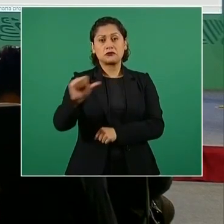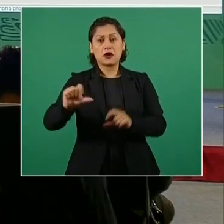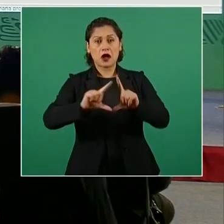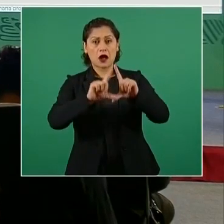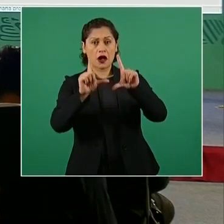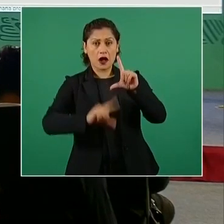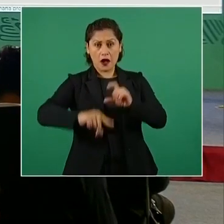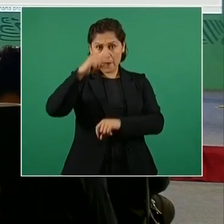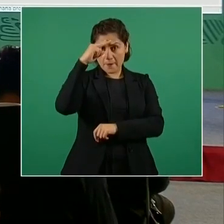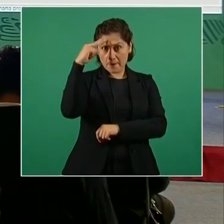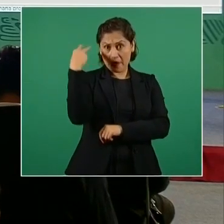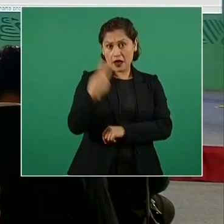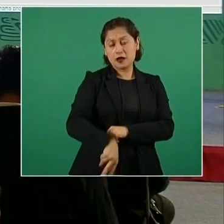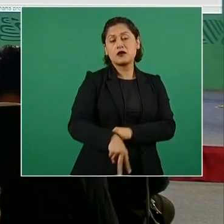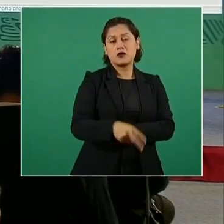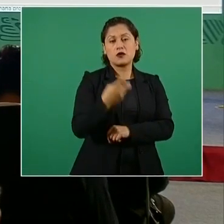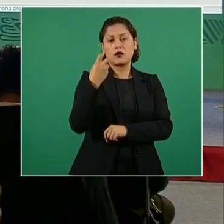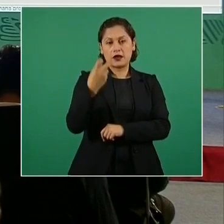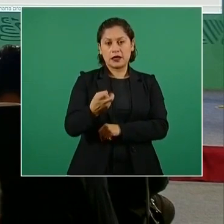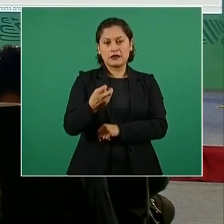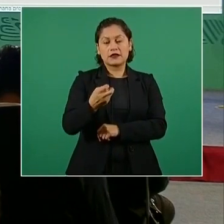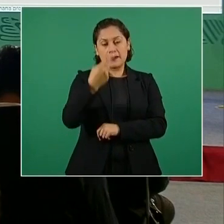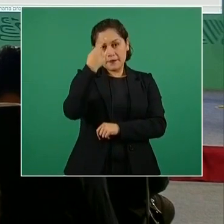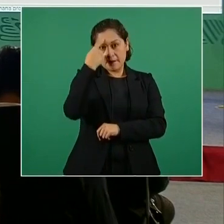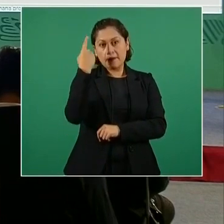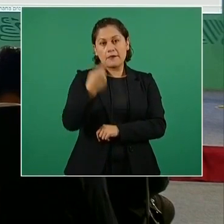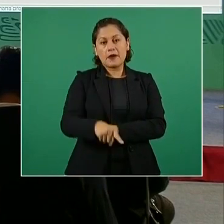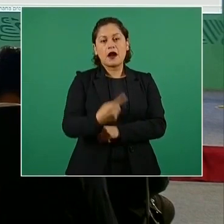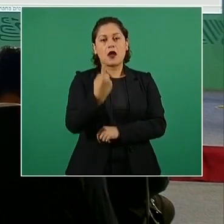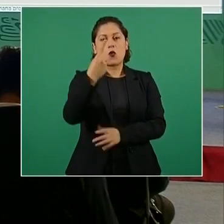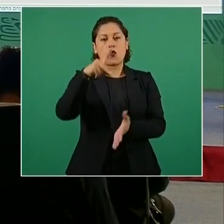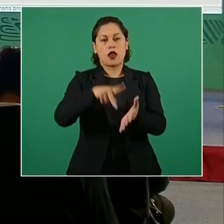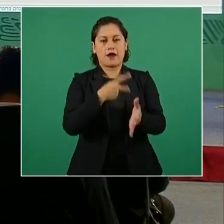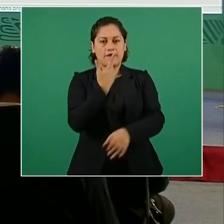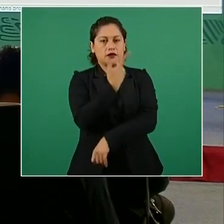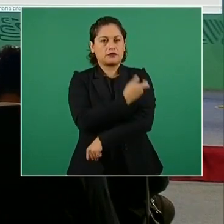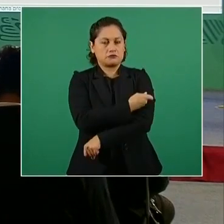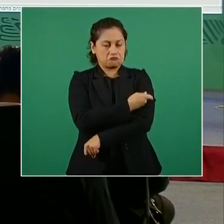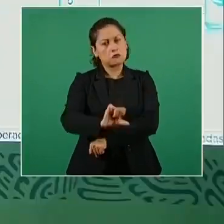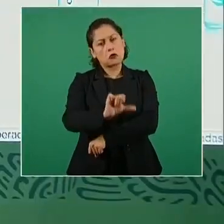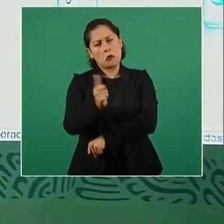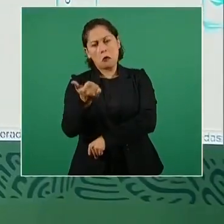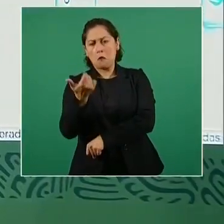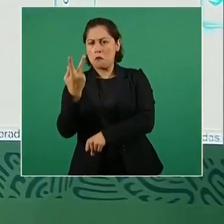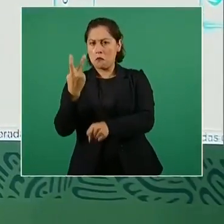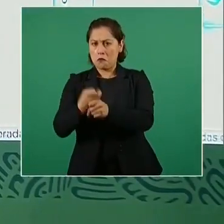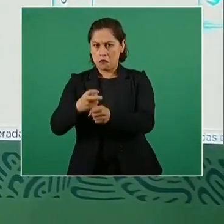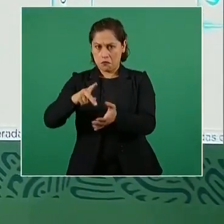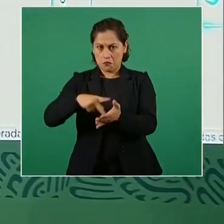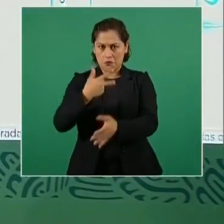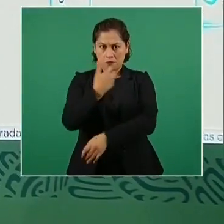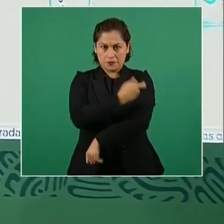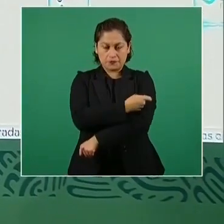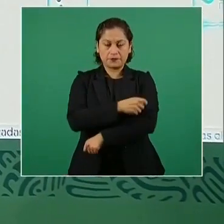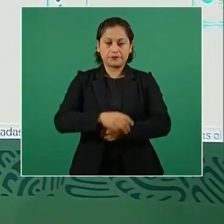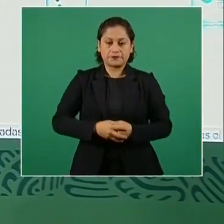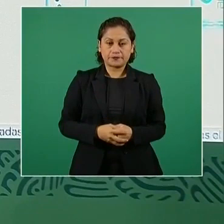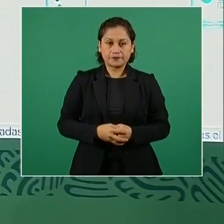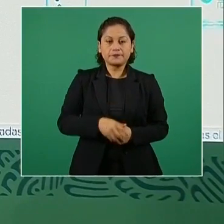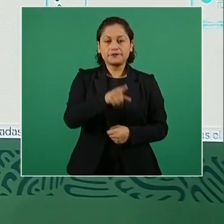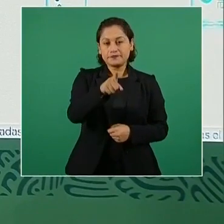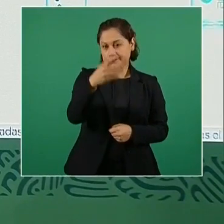México, con al menos una dosis. Ese es el tamaño del abastecimiento que estamos recibiendo. Como ustedes saben, hay una